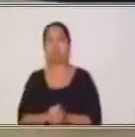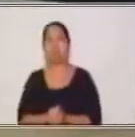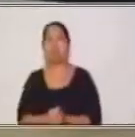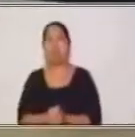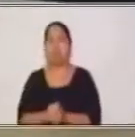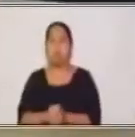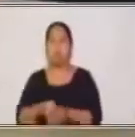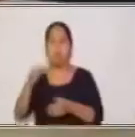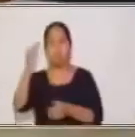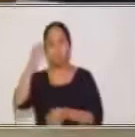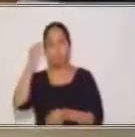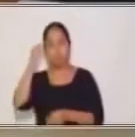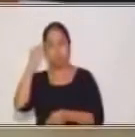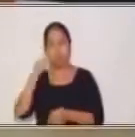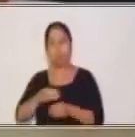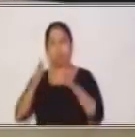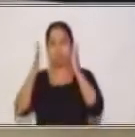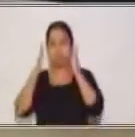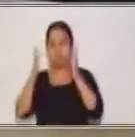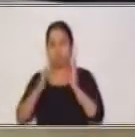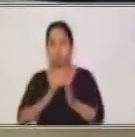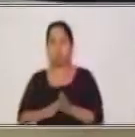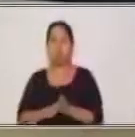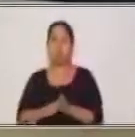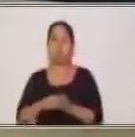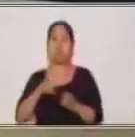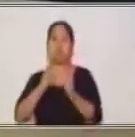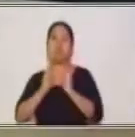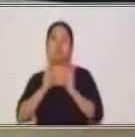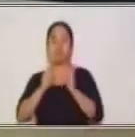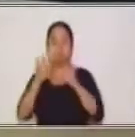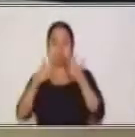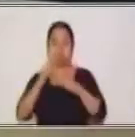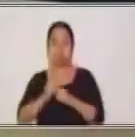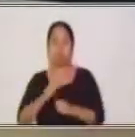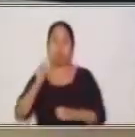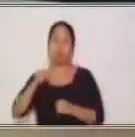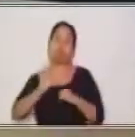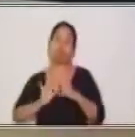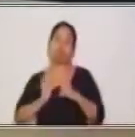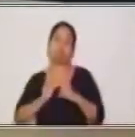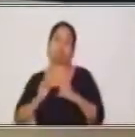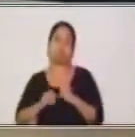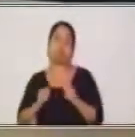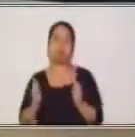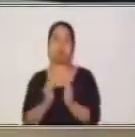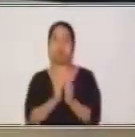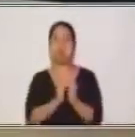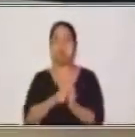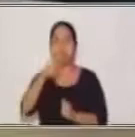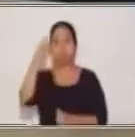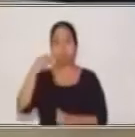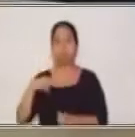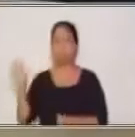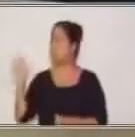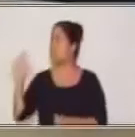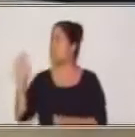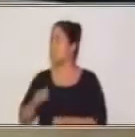y la habilidad lingüística. Hoy en la interpretación de lengua de señas nos acompaña Nancy. Hola Nancy.